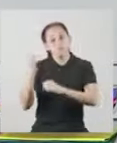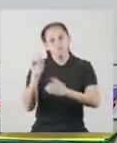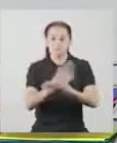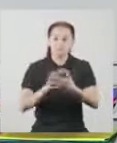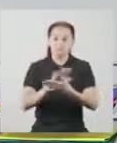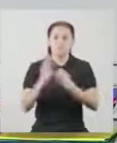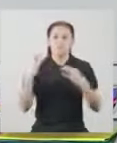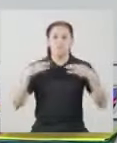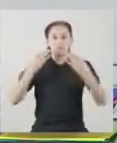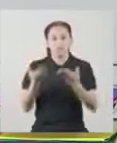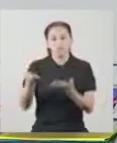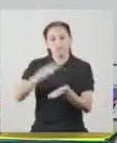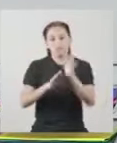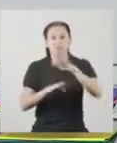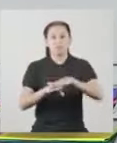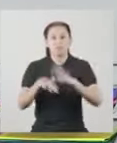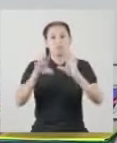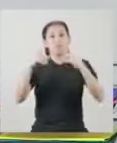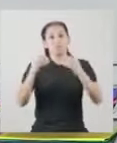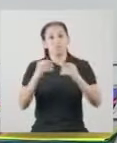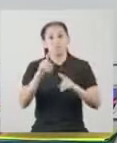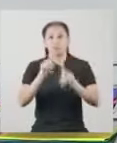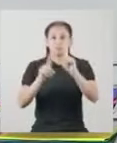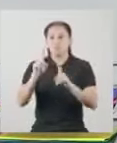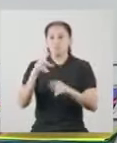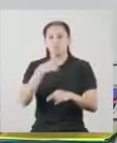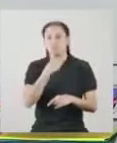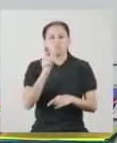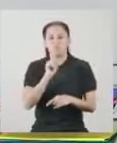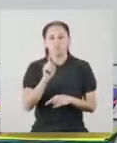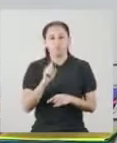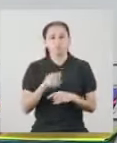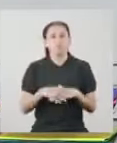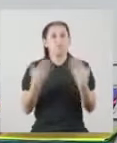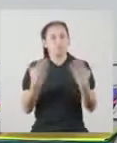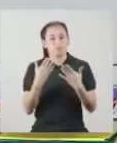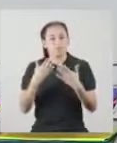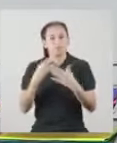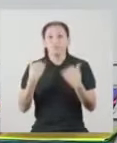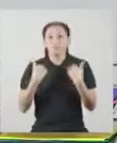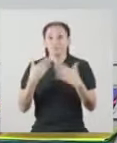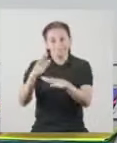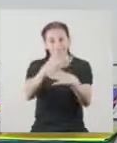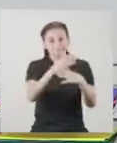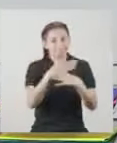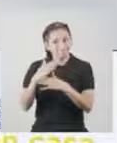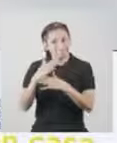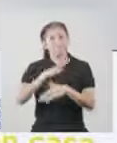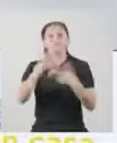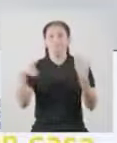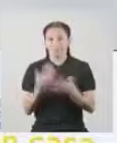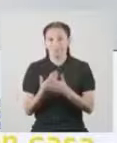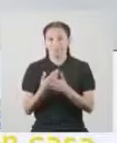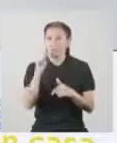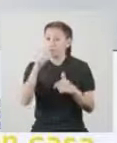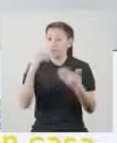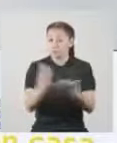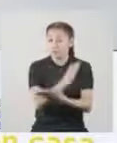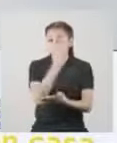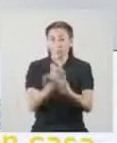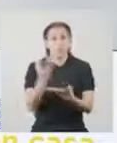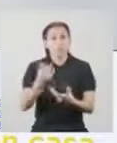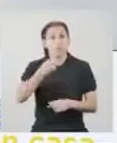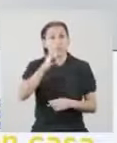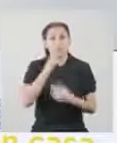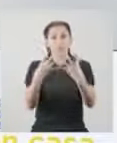me toca limpiar o doblar la ropa Porque esas son tareas que a poco les gustan Así que tenemos que distribuirlas entre todos El problema en